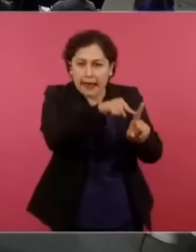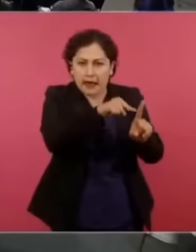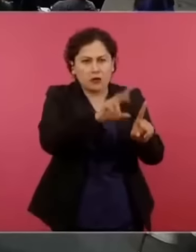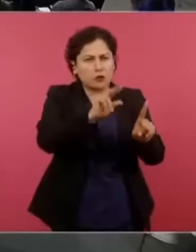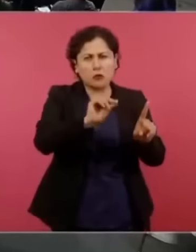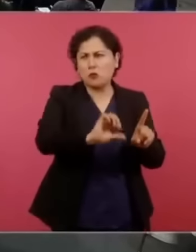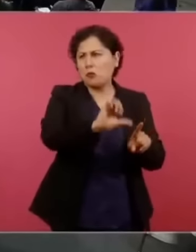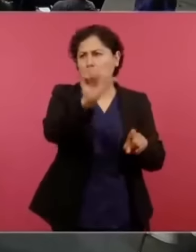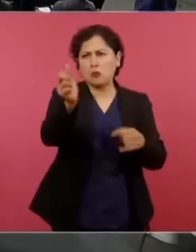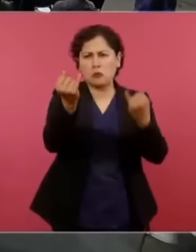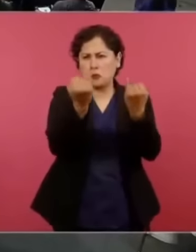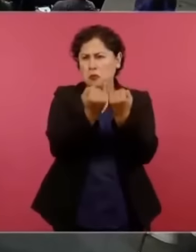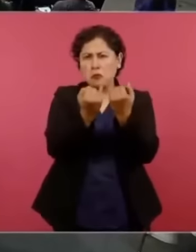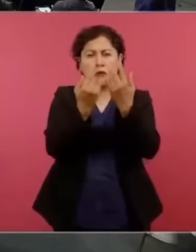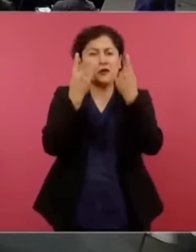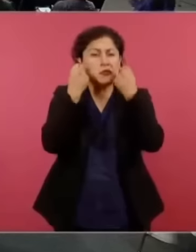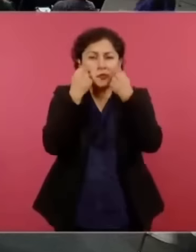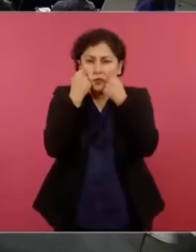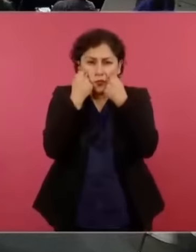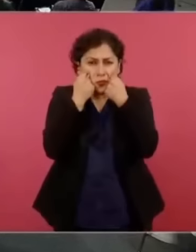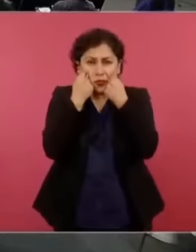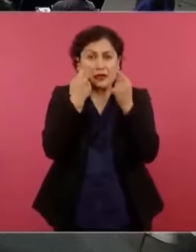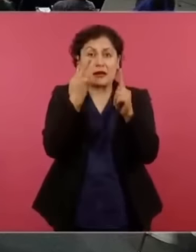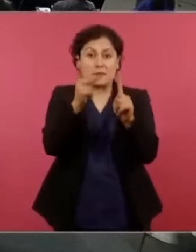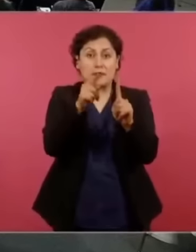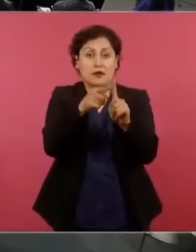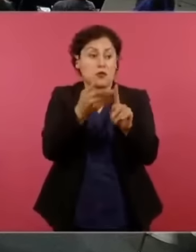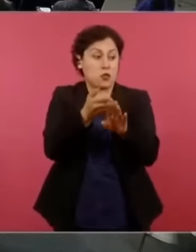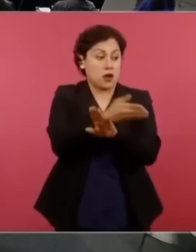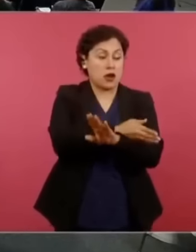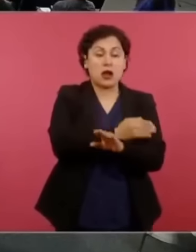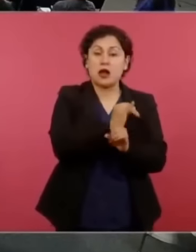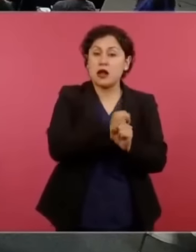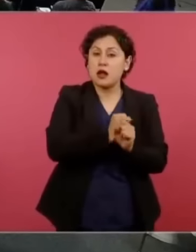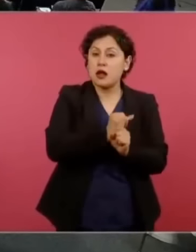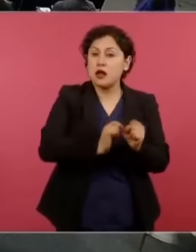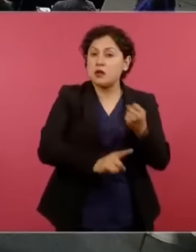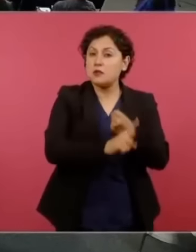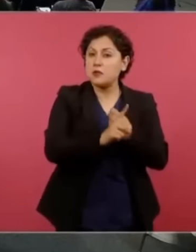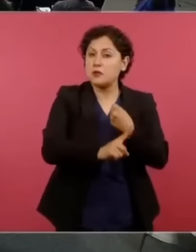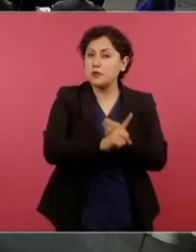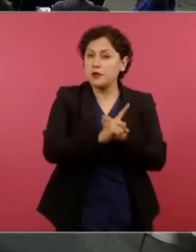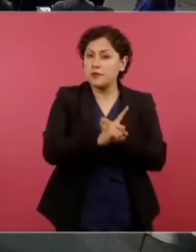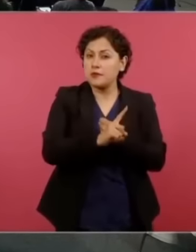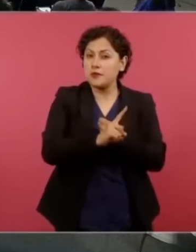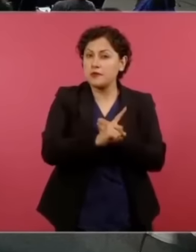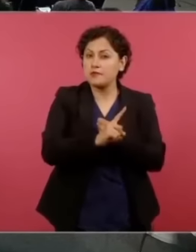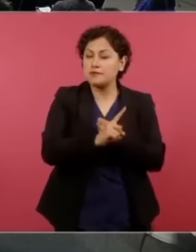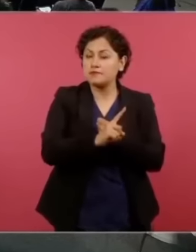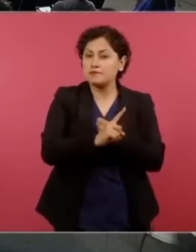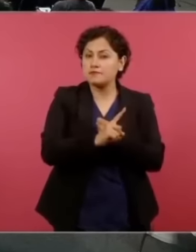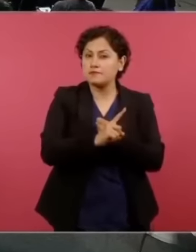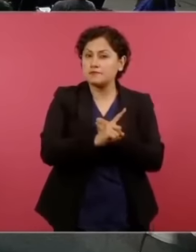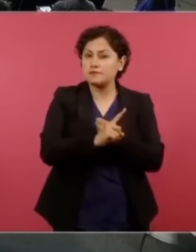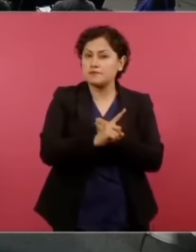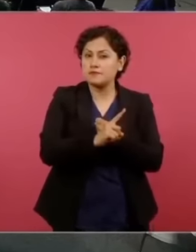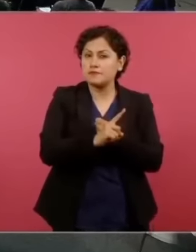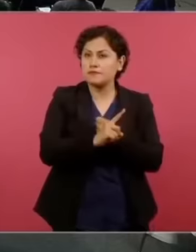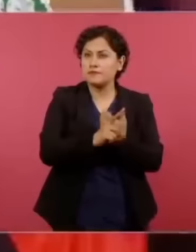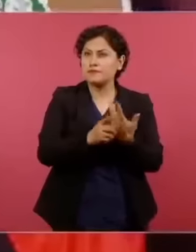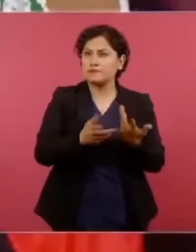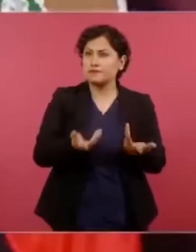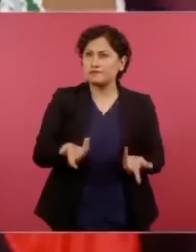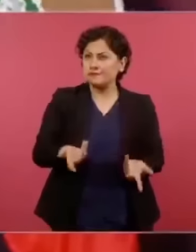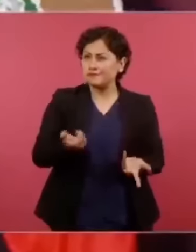problema de origen, ¿por qué un